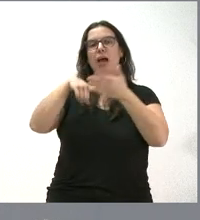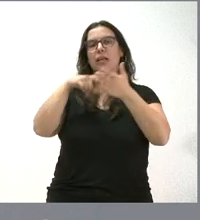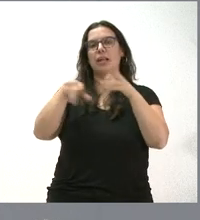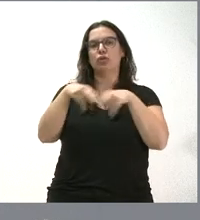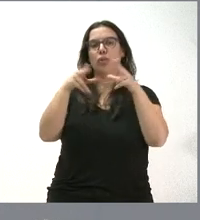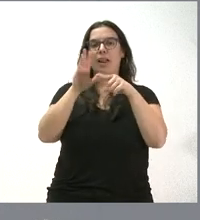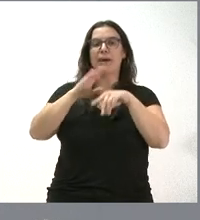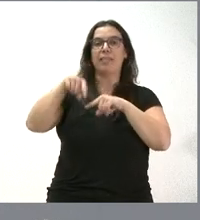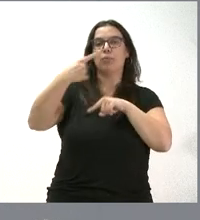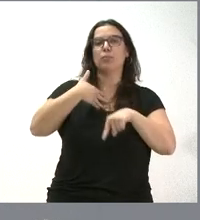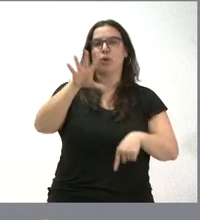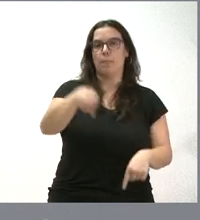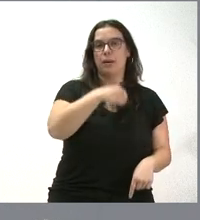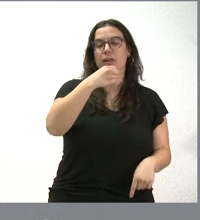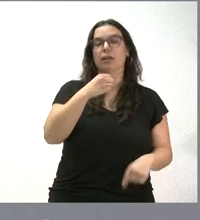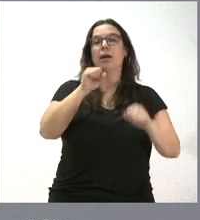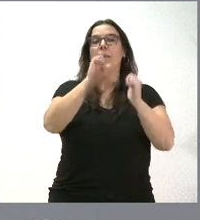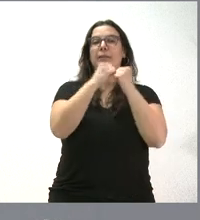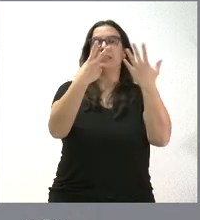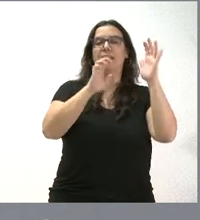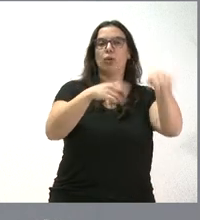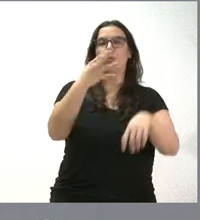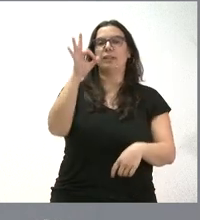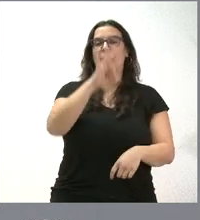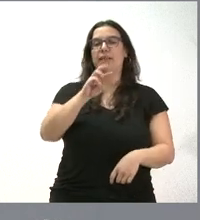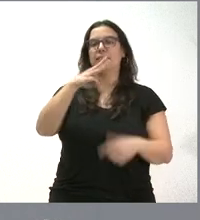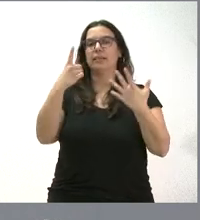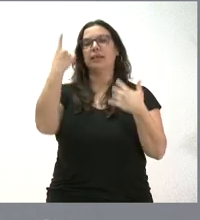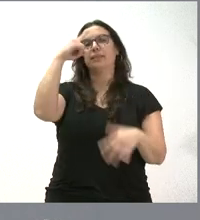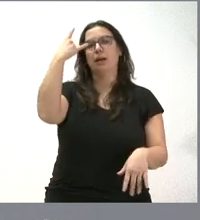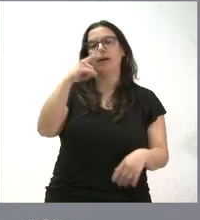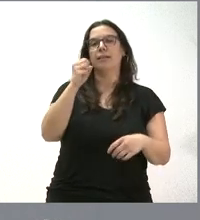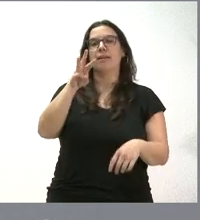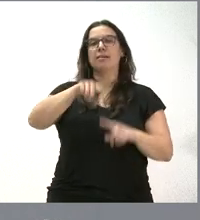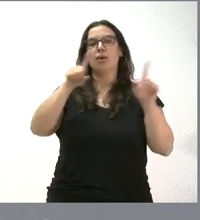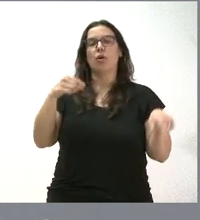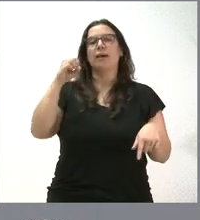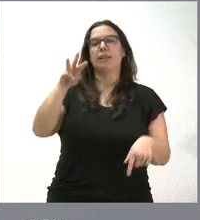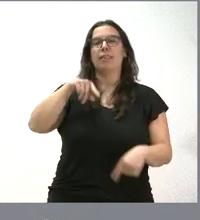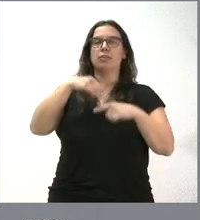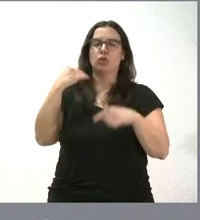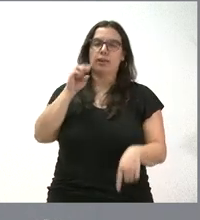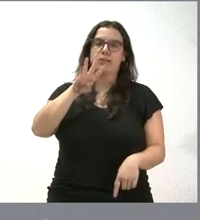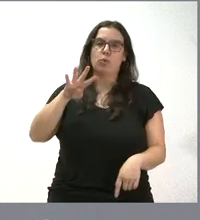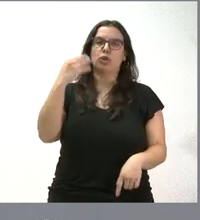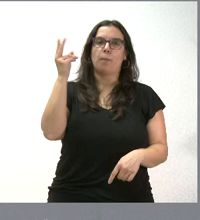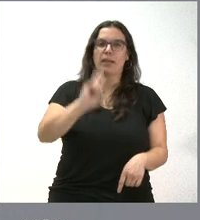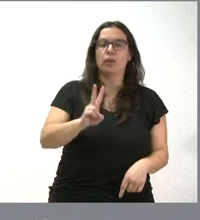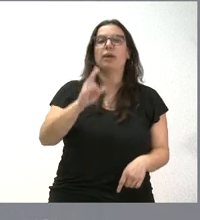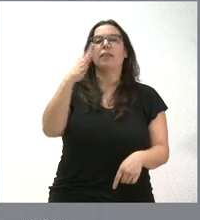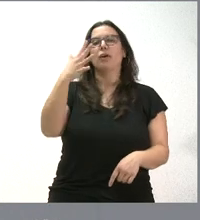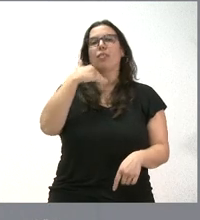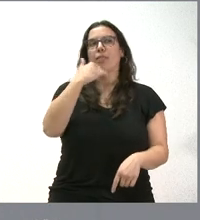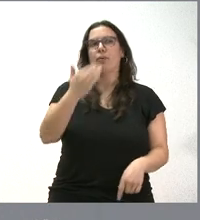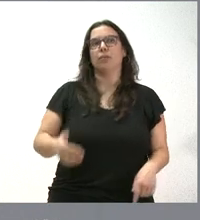opción a compra. 27 en León, 40 en Palencia, 36 en Salamanca, 13 en Segovia, 7 en Soria, 34 en Valladolid y 5 en Zamora.